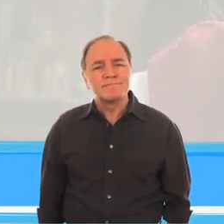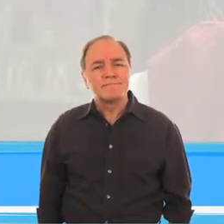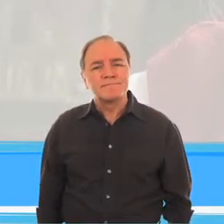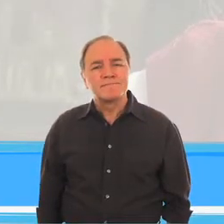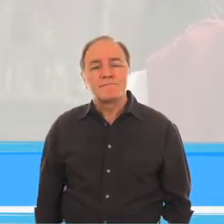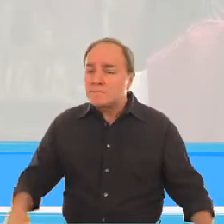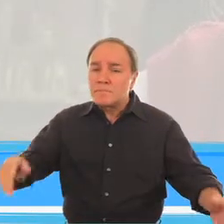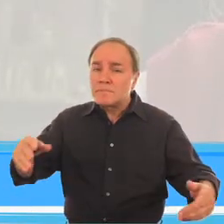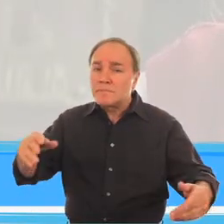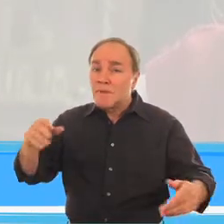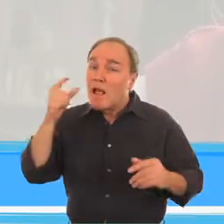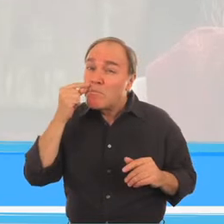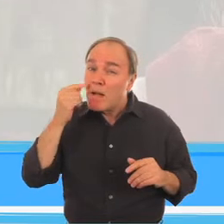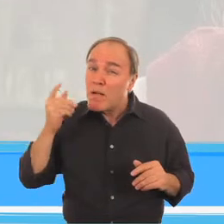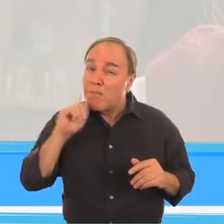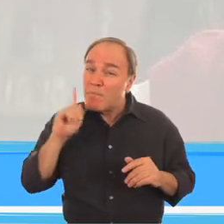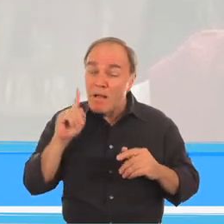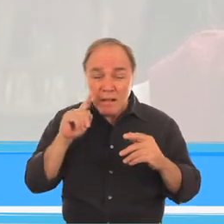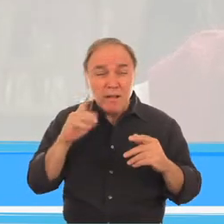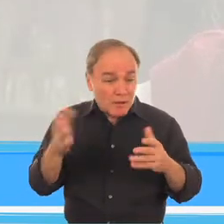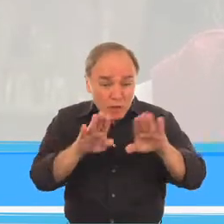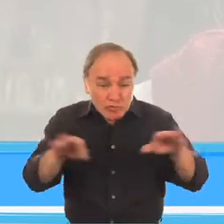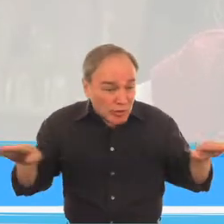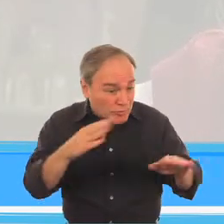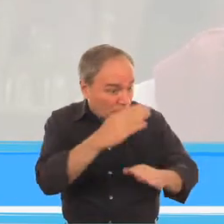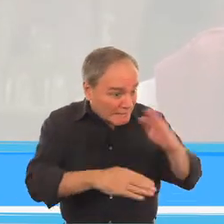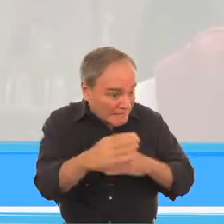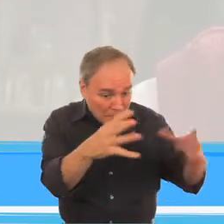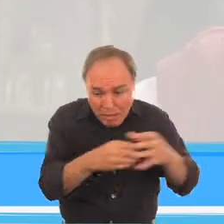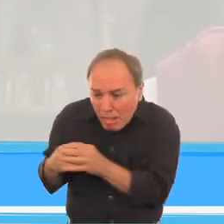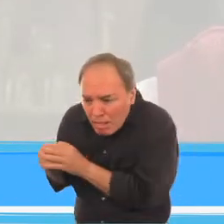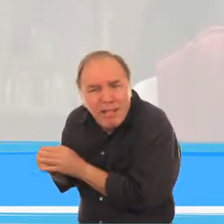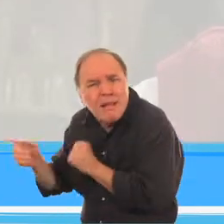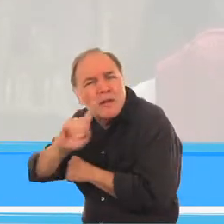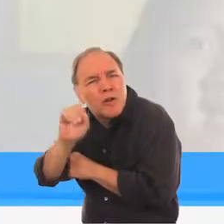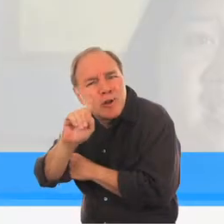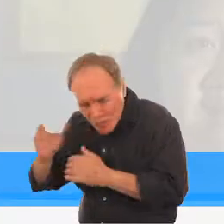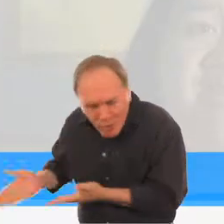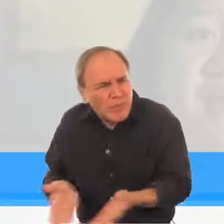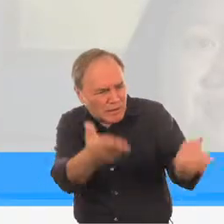Los padres no deben ocultar a sus hijos con discapacidad en la casa. Deben llevarlos a la escuela.